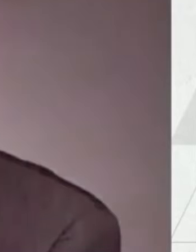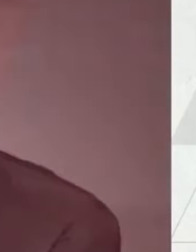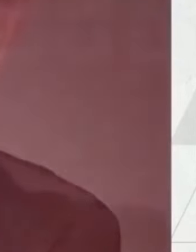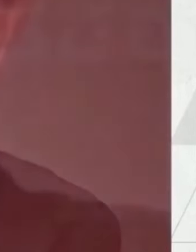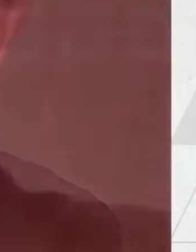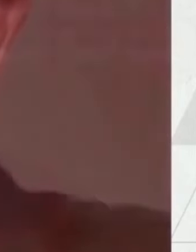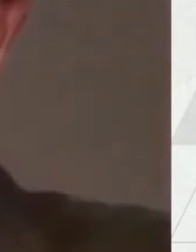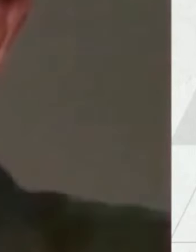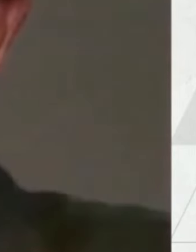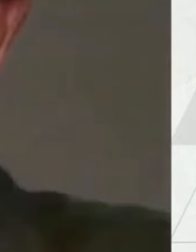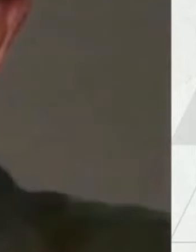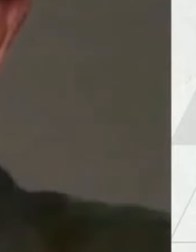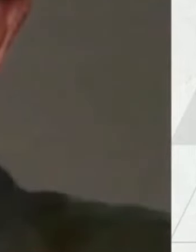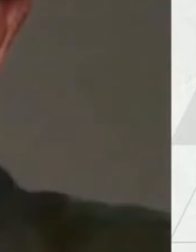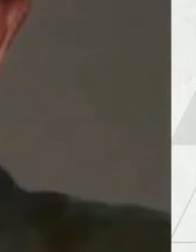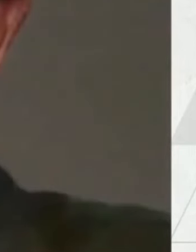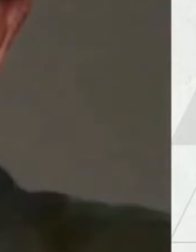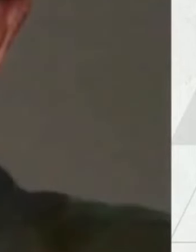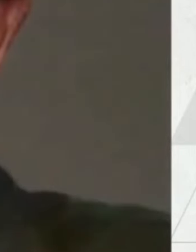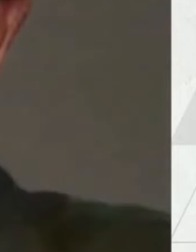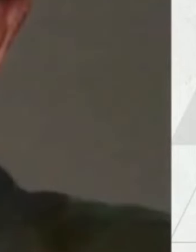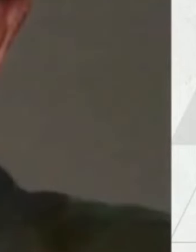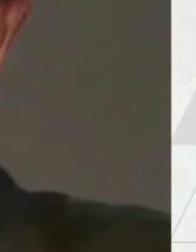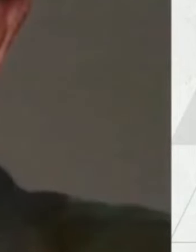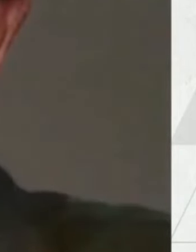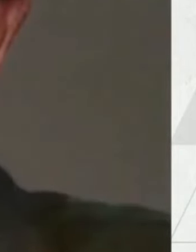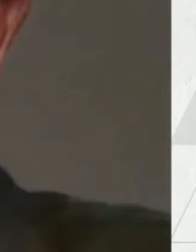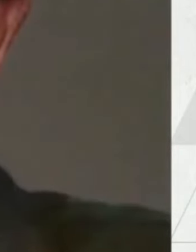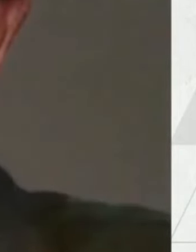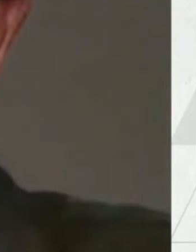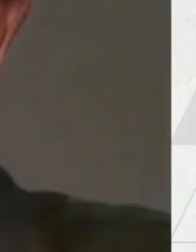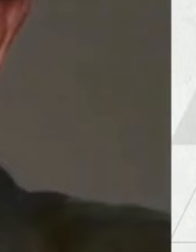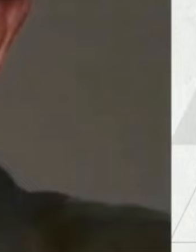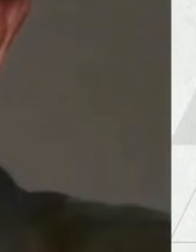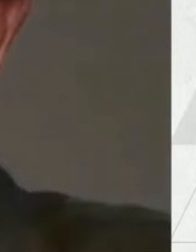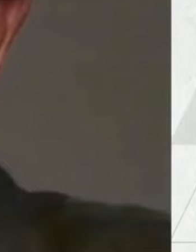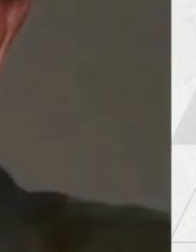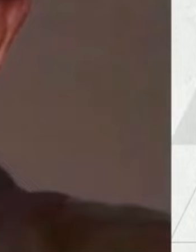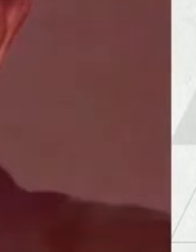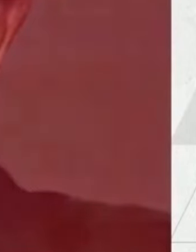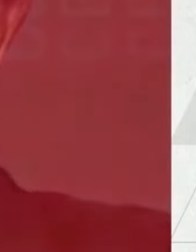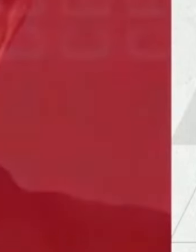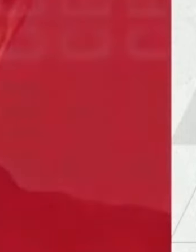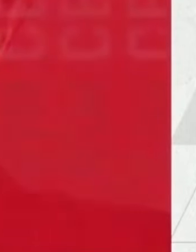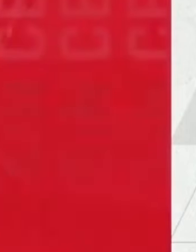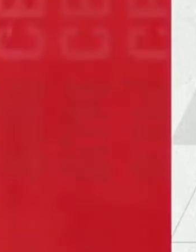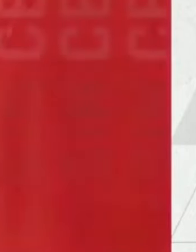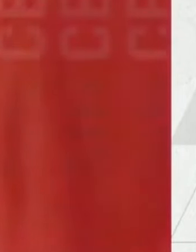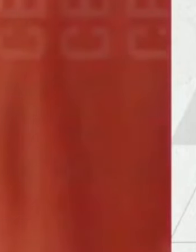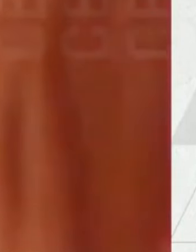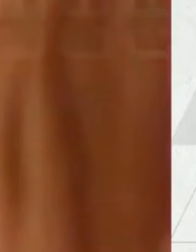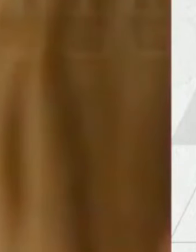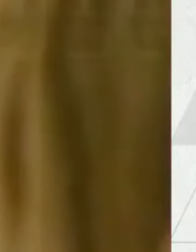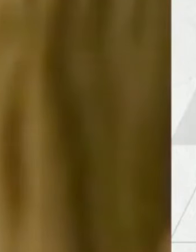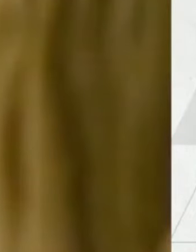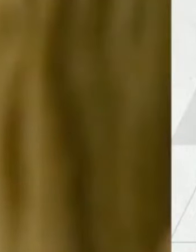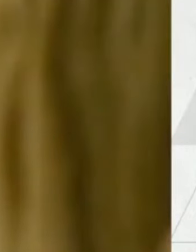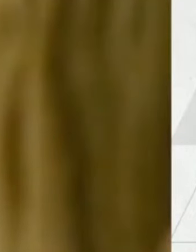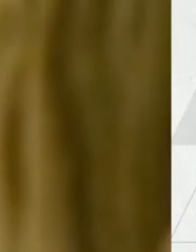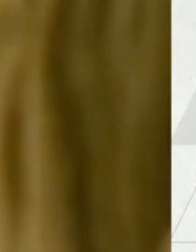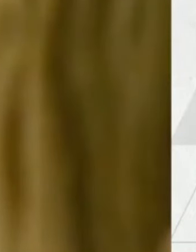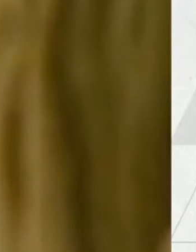los valores rectores sean la vida, la verdad. Pienso que